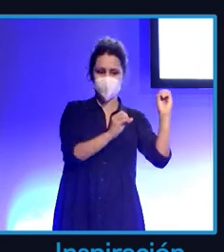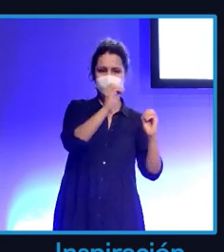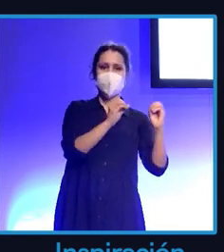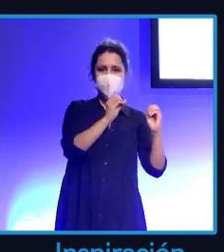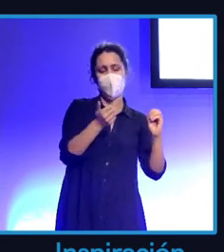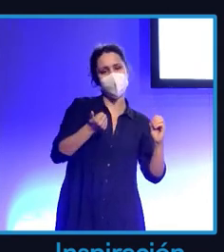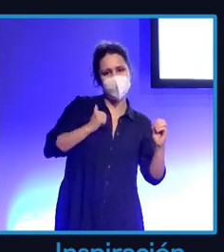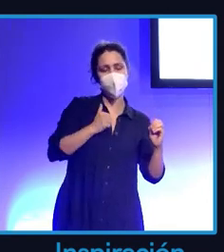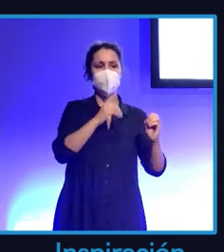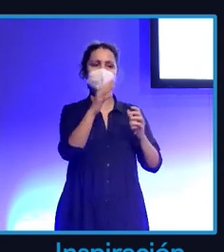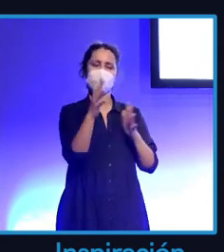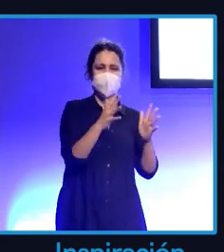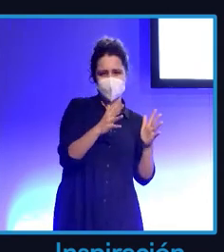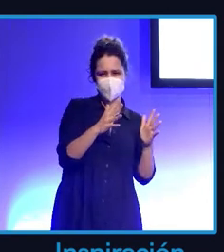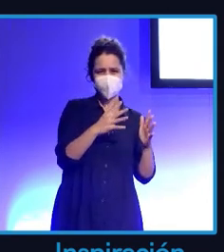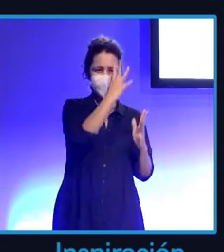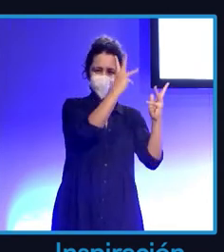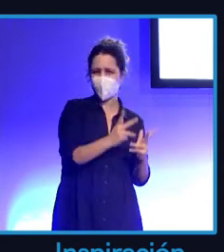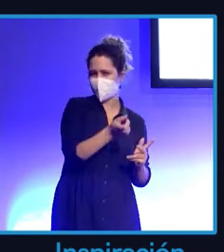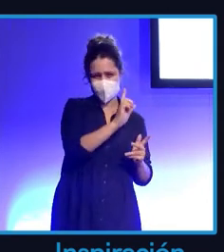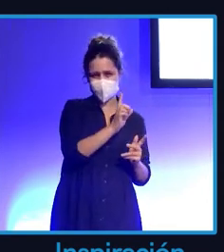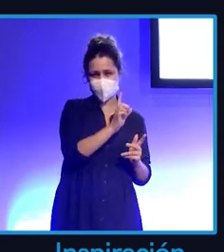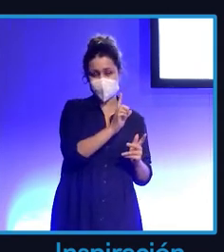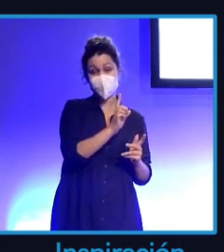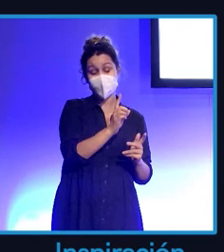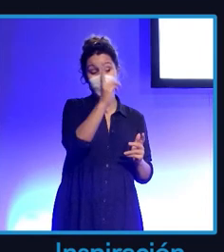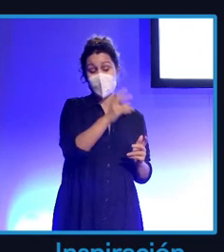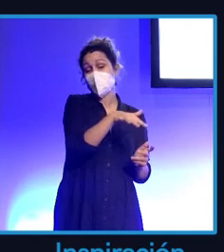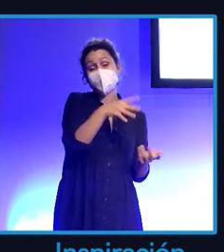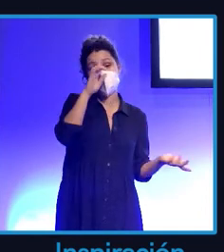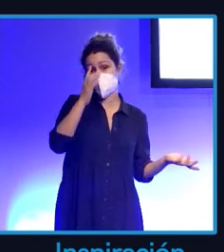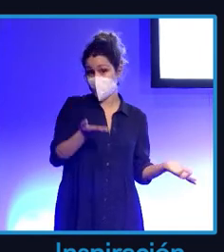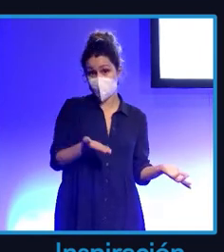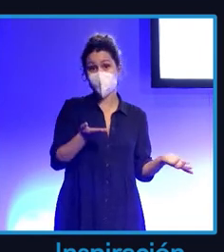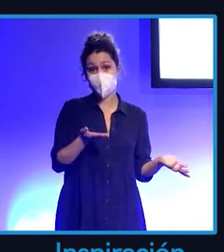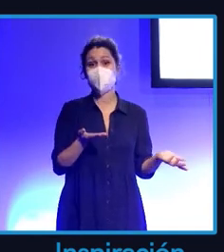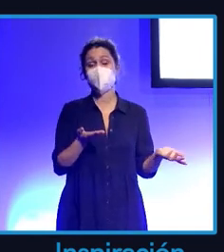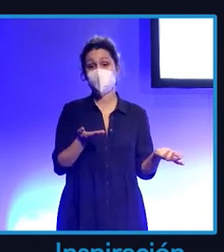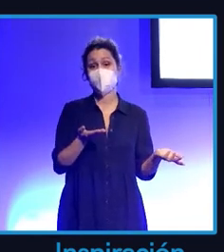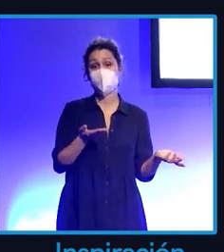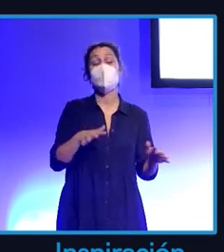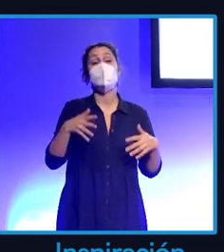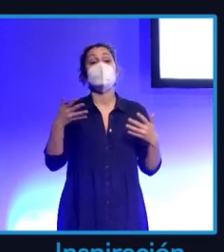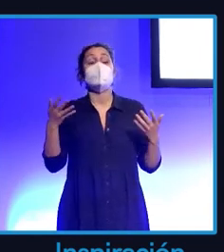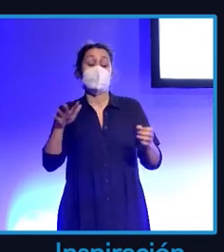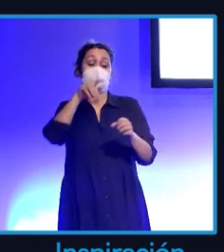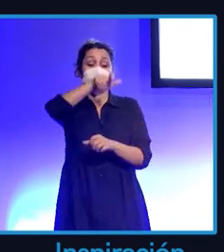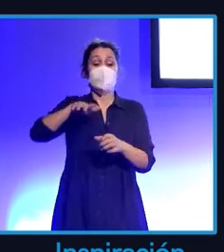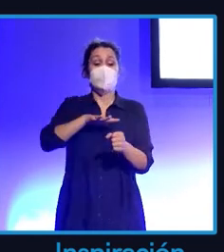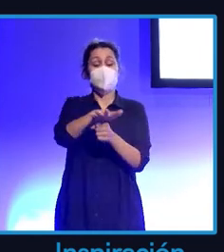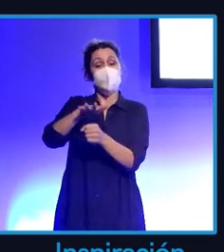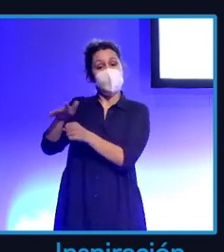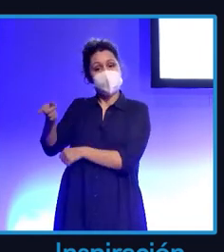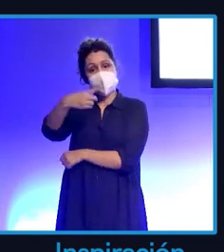falsos, dubitativos, que no sabemos muy bien de dónde vienen. Pero, cuando un influencer tiene